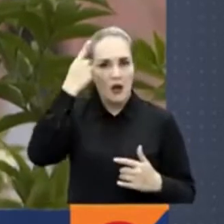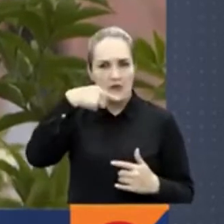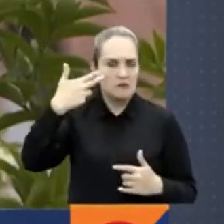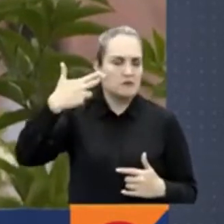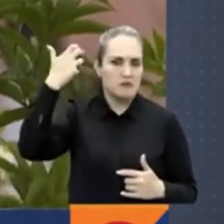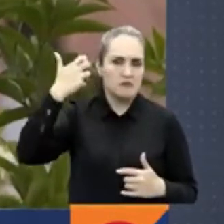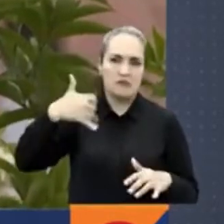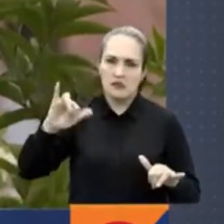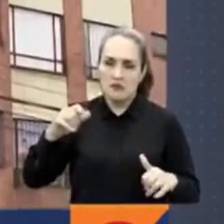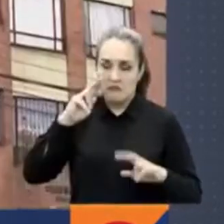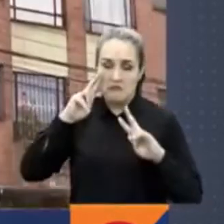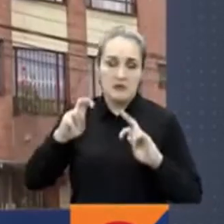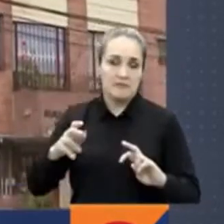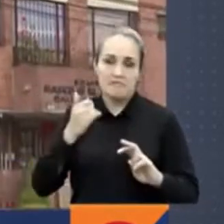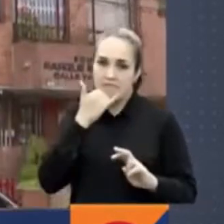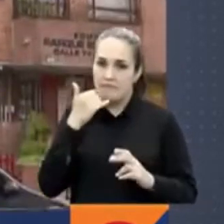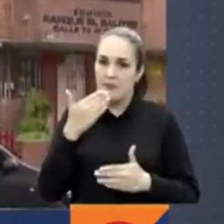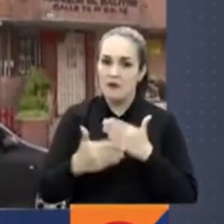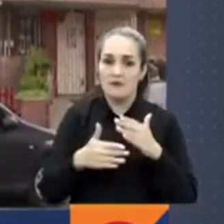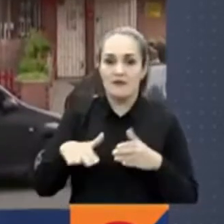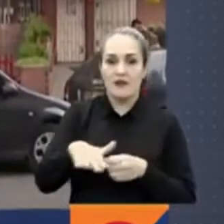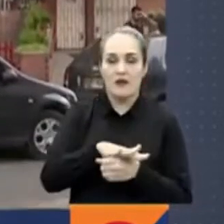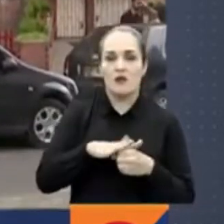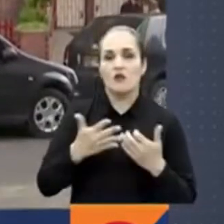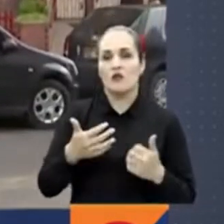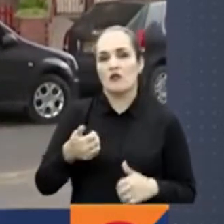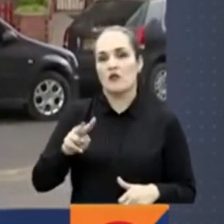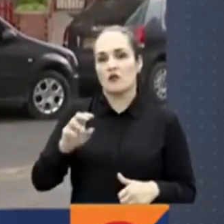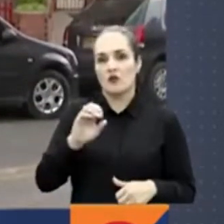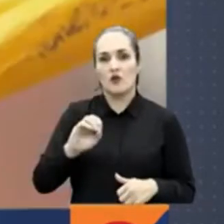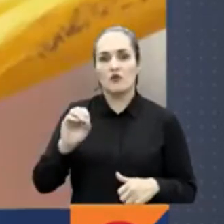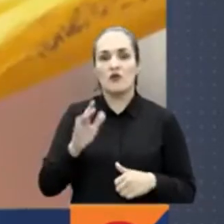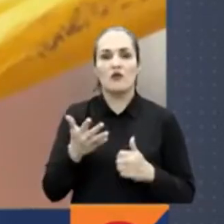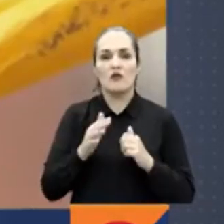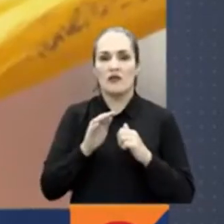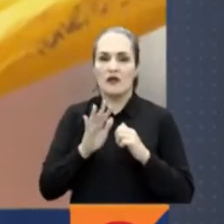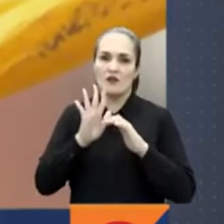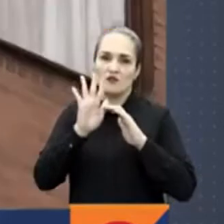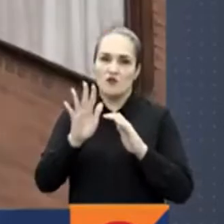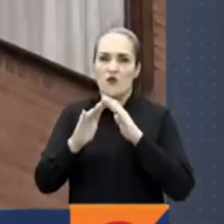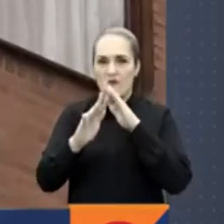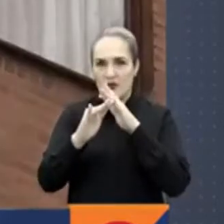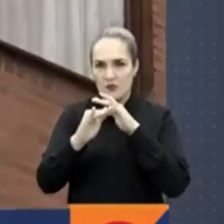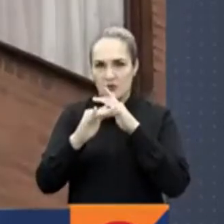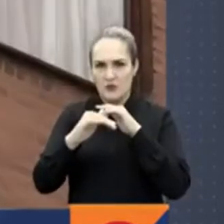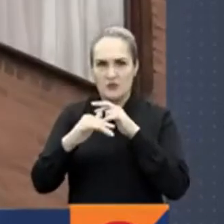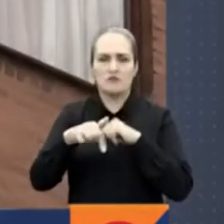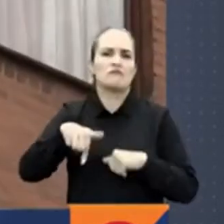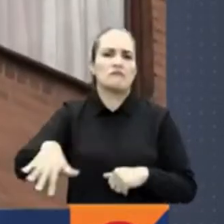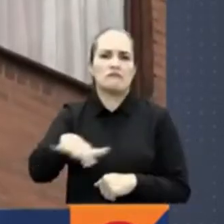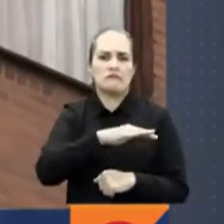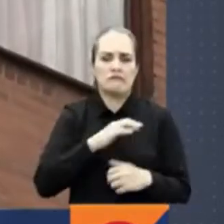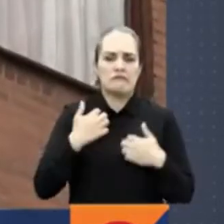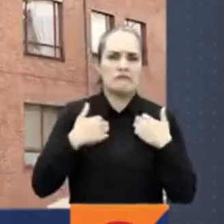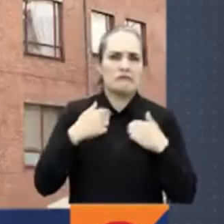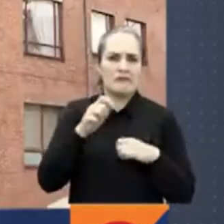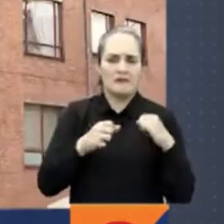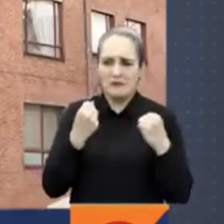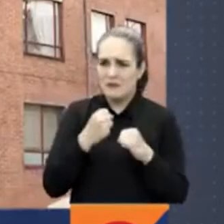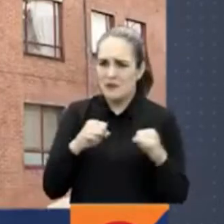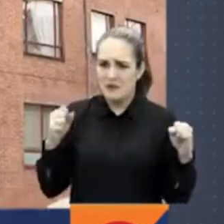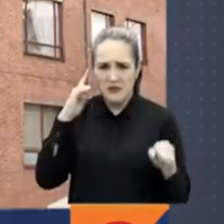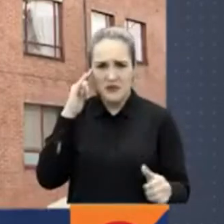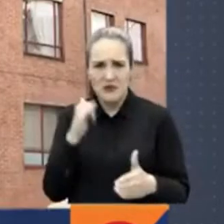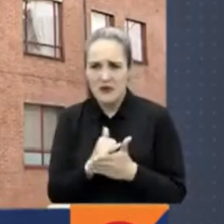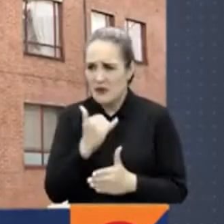en las investigaciones, y por supuesto, en este sector del 12 de octubre, en localidad de Barrios Unidos, el estupor es impresionante. La gente todavía, pues,